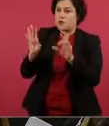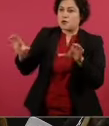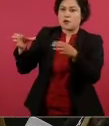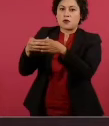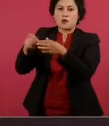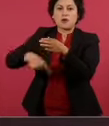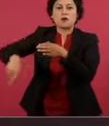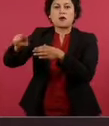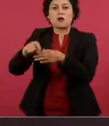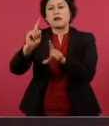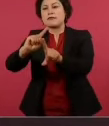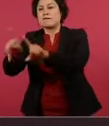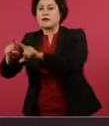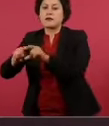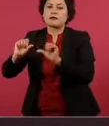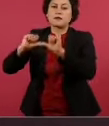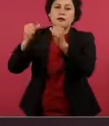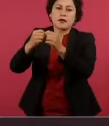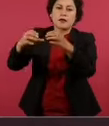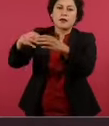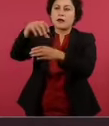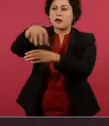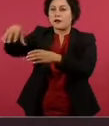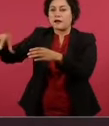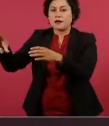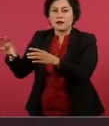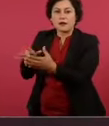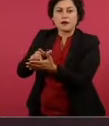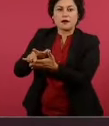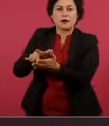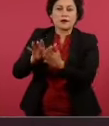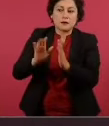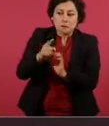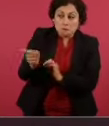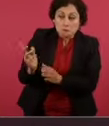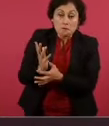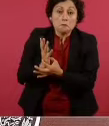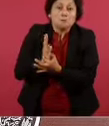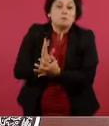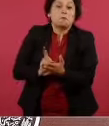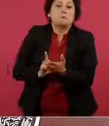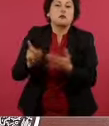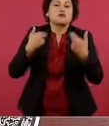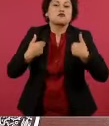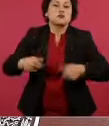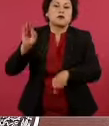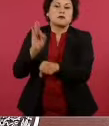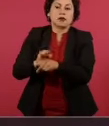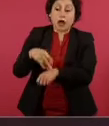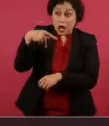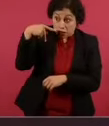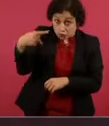las organizaciones que supuestamente defienden derechos humanos, es una actitud,